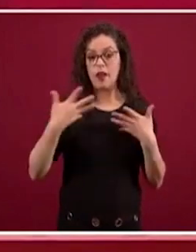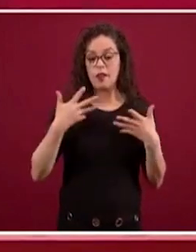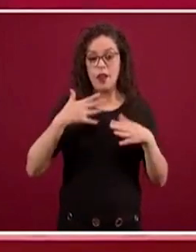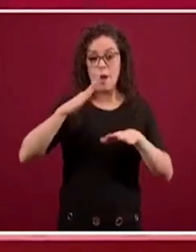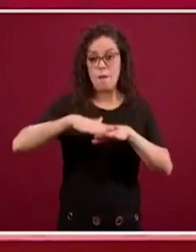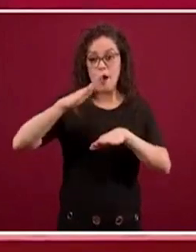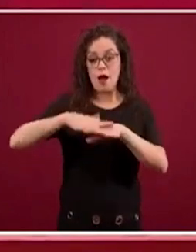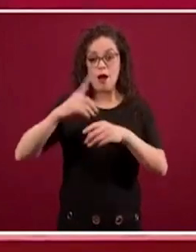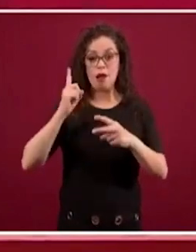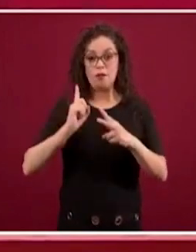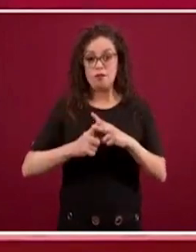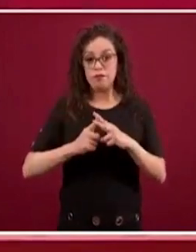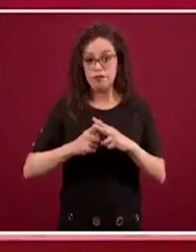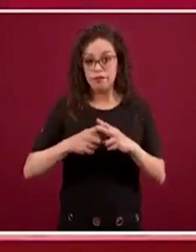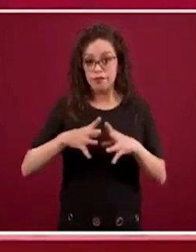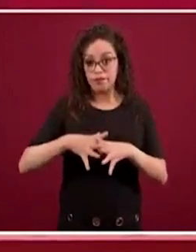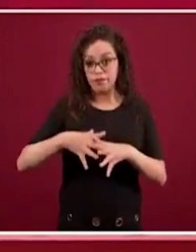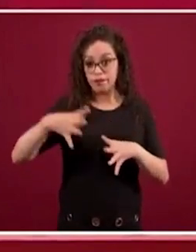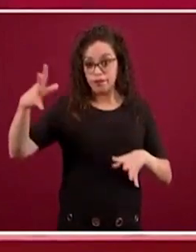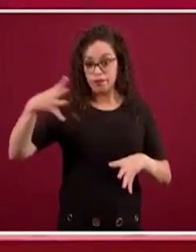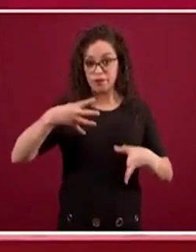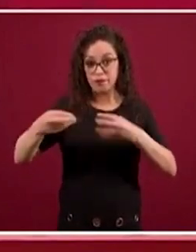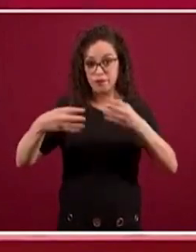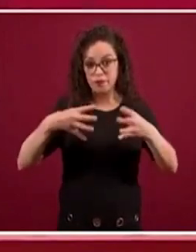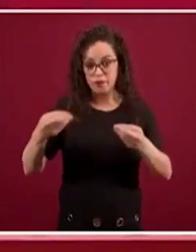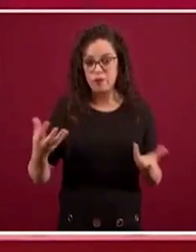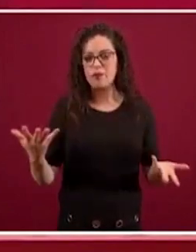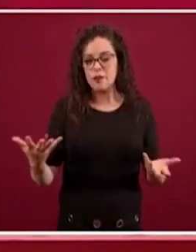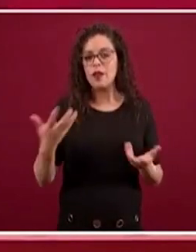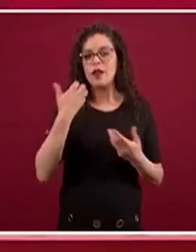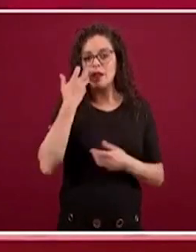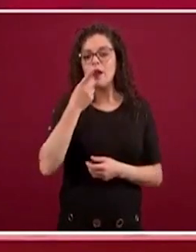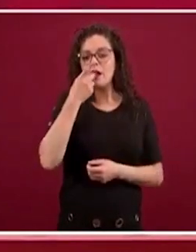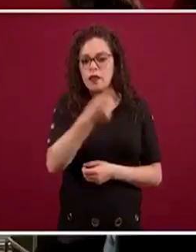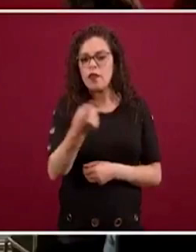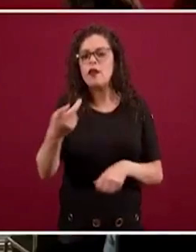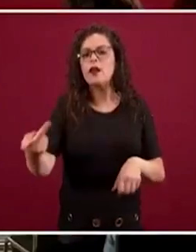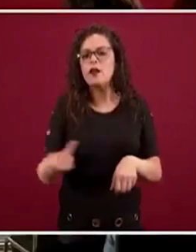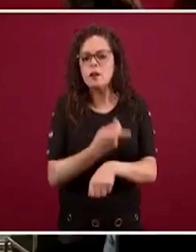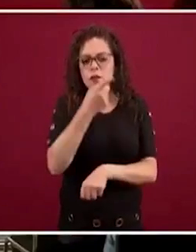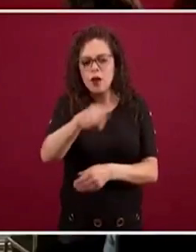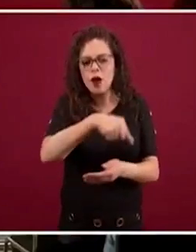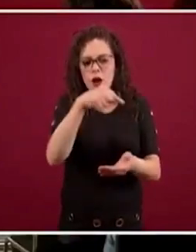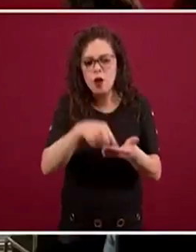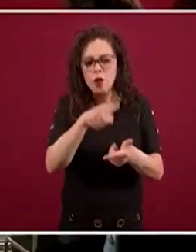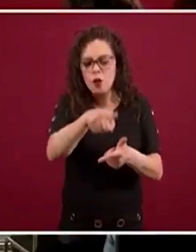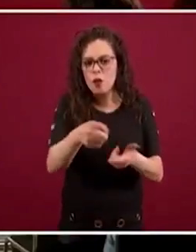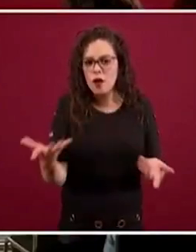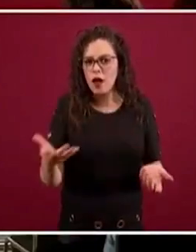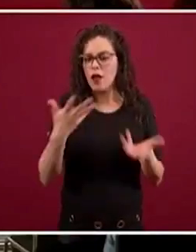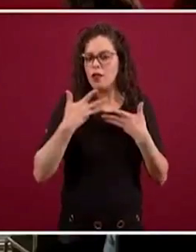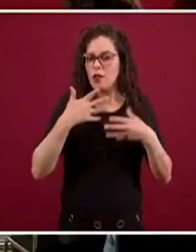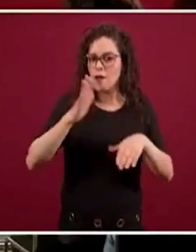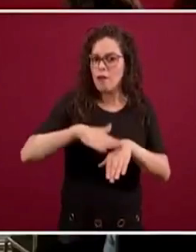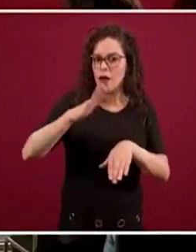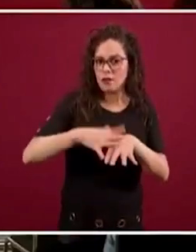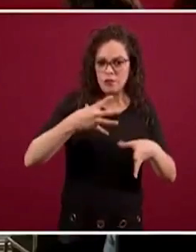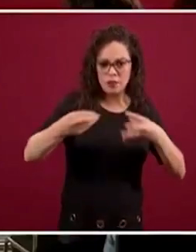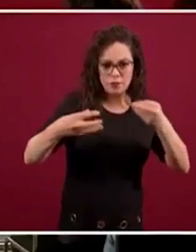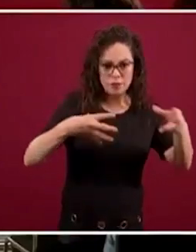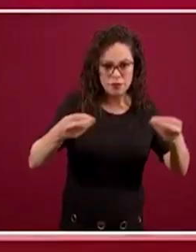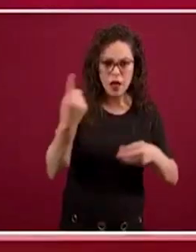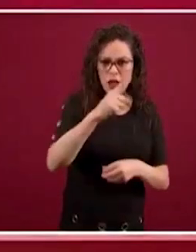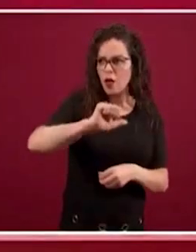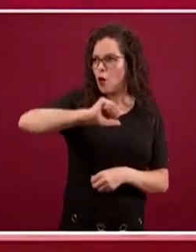quiere decir que algo está sucediendo al interior de estas comunidades en donde la transmisión se está produciendo más que en otros lados